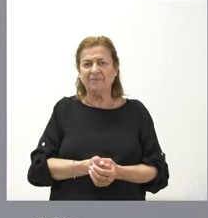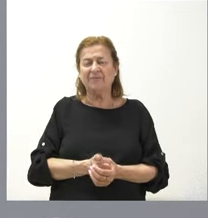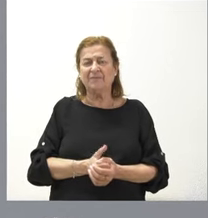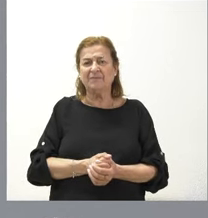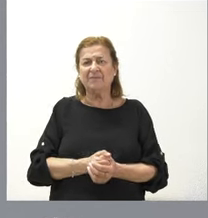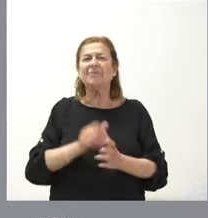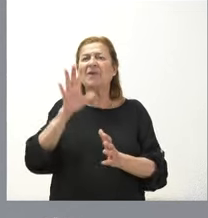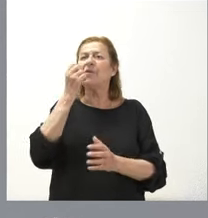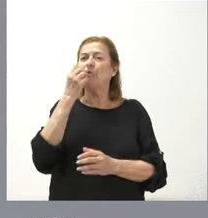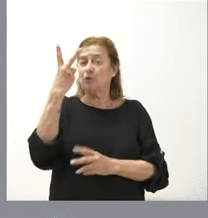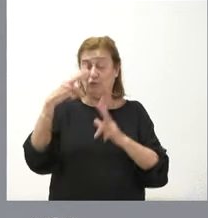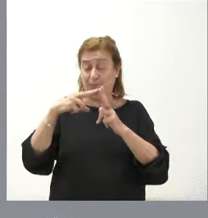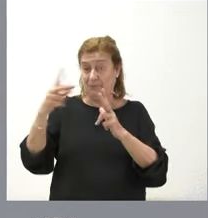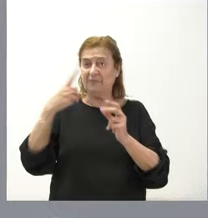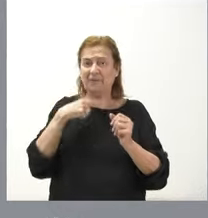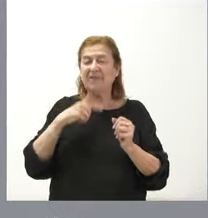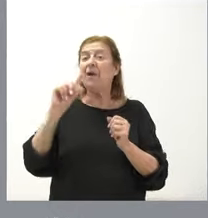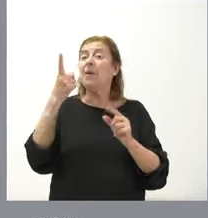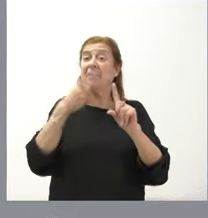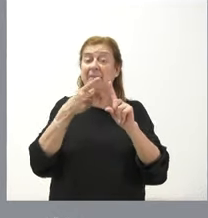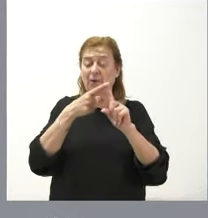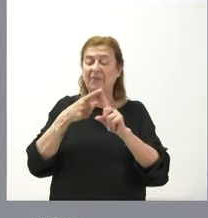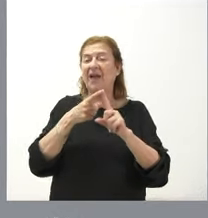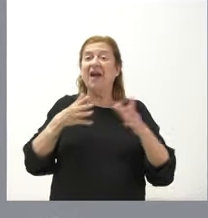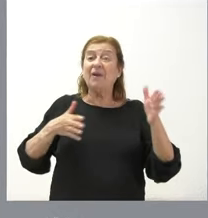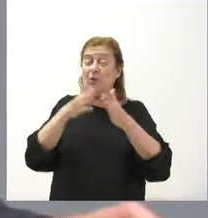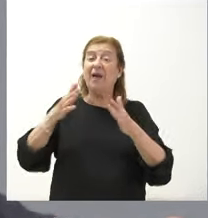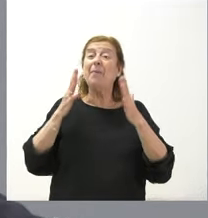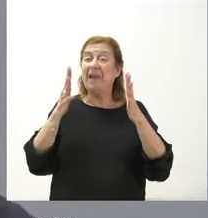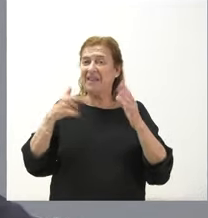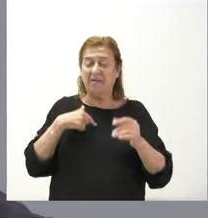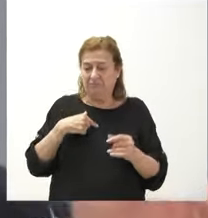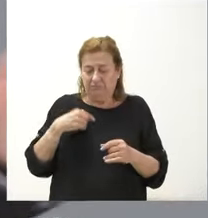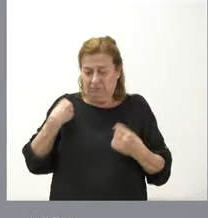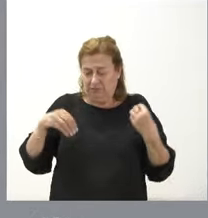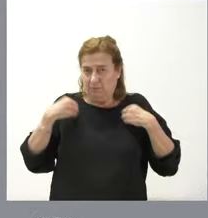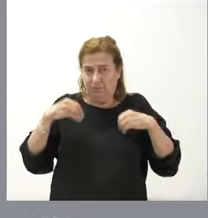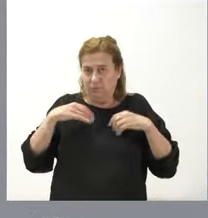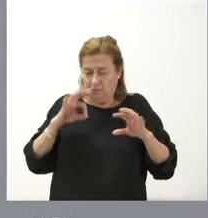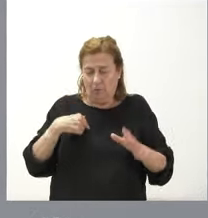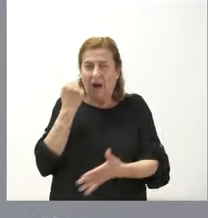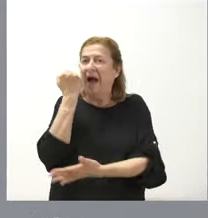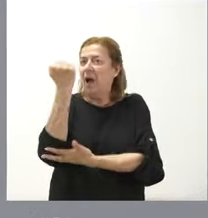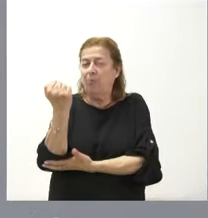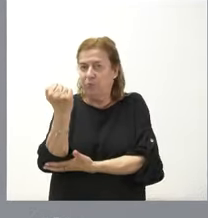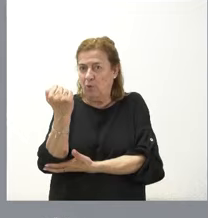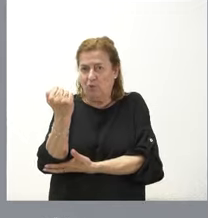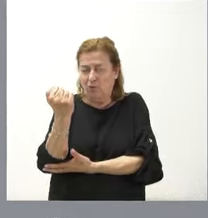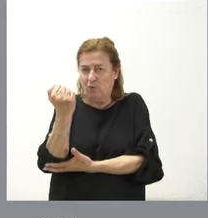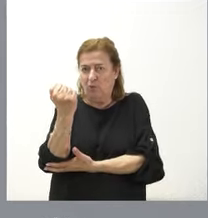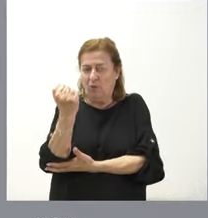Pues las dos cuestiones que usted plantea en relación primero con la Ruta de la Plata. Nuestra posición sigue siendo la misma de apoyo a la